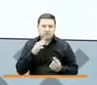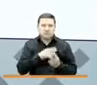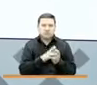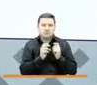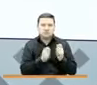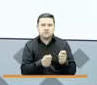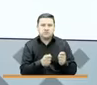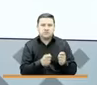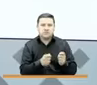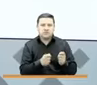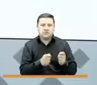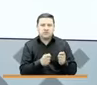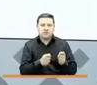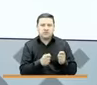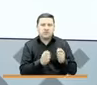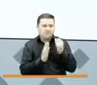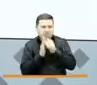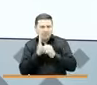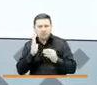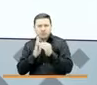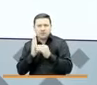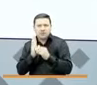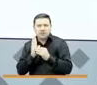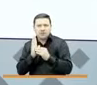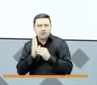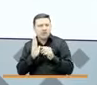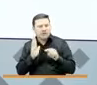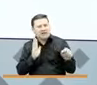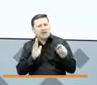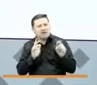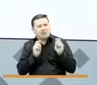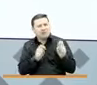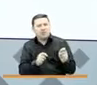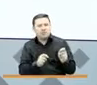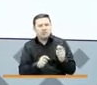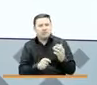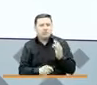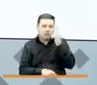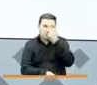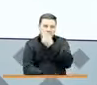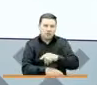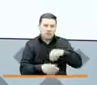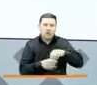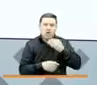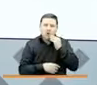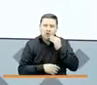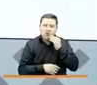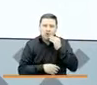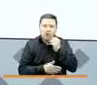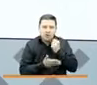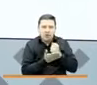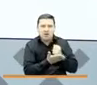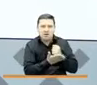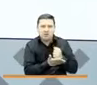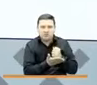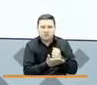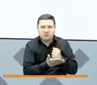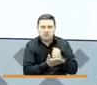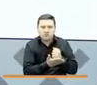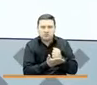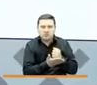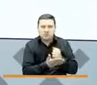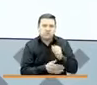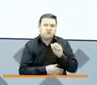programa precisamente para poder llegar a un millón de hogares y ayudar con estos